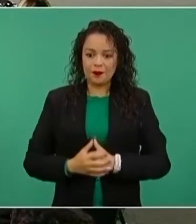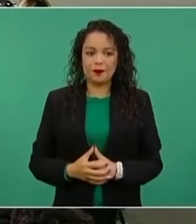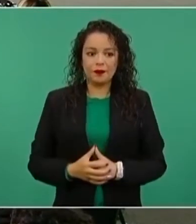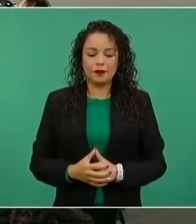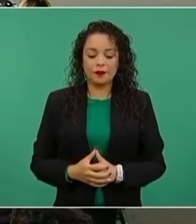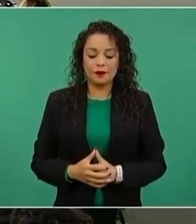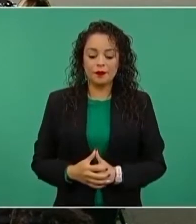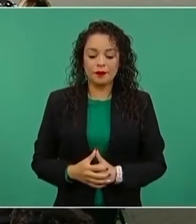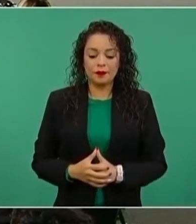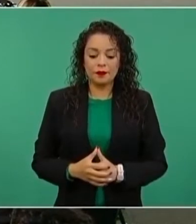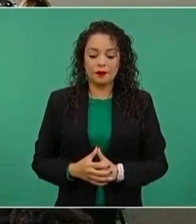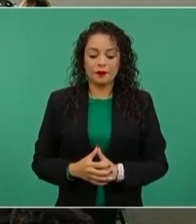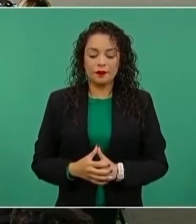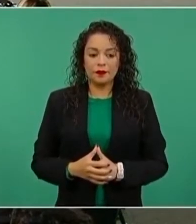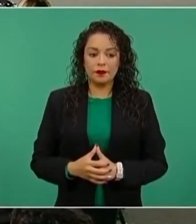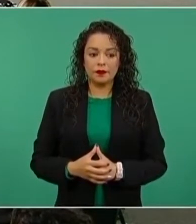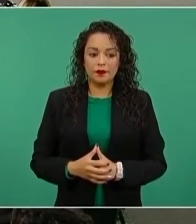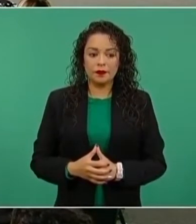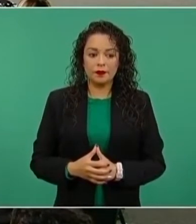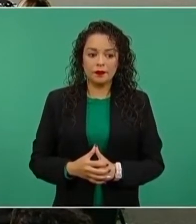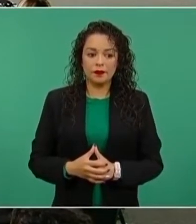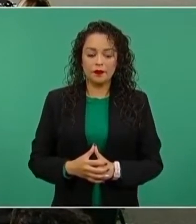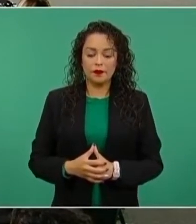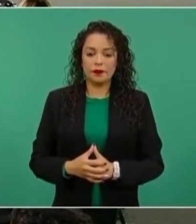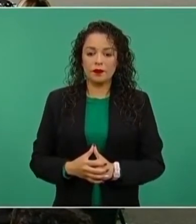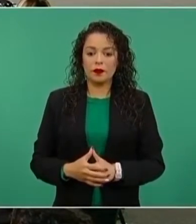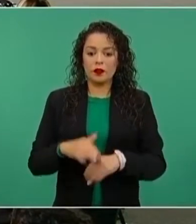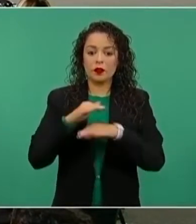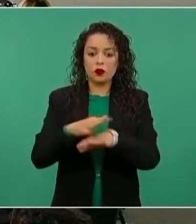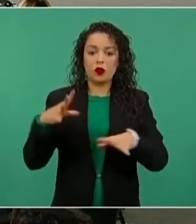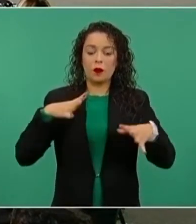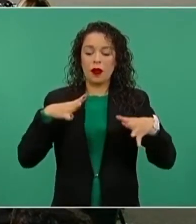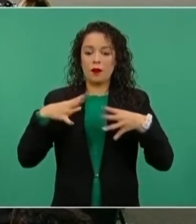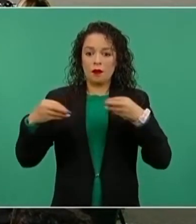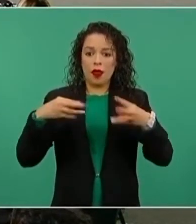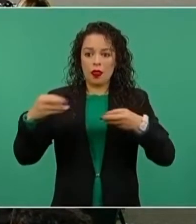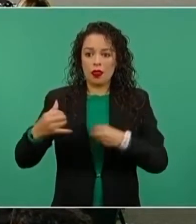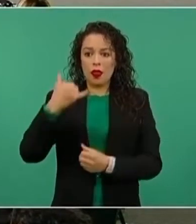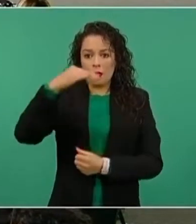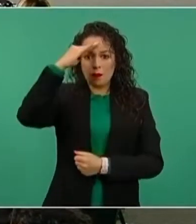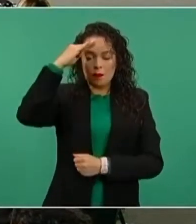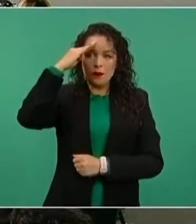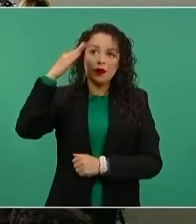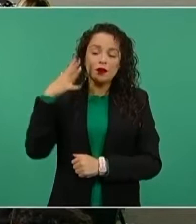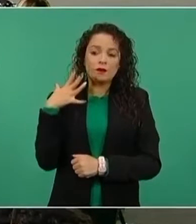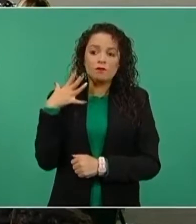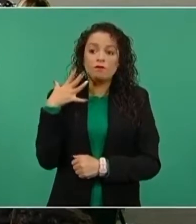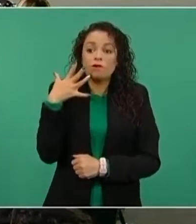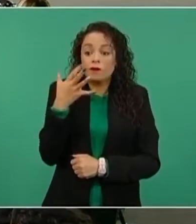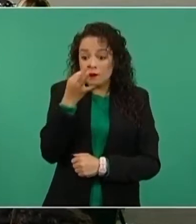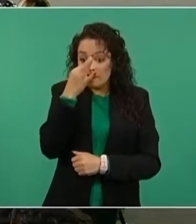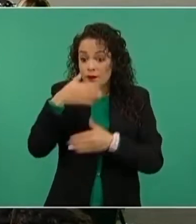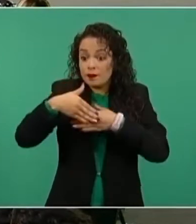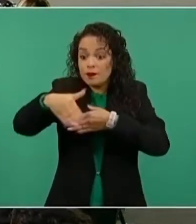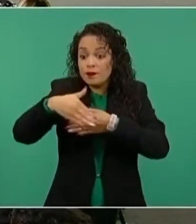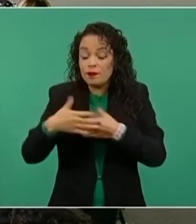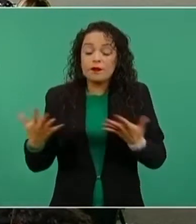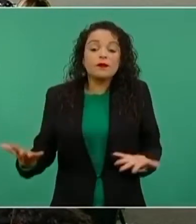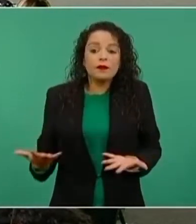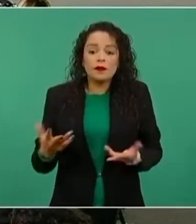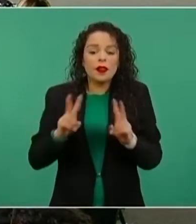Para enfrentar las consecuencias de la pandemia y prepararnos para el futuro inmediato, ¿de qué vamos a hablar?